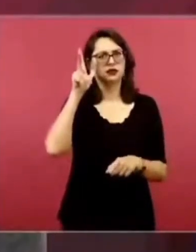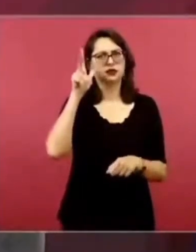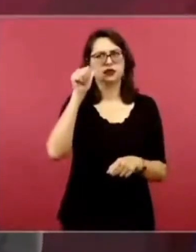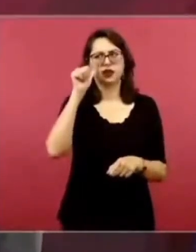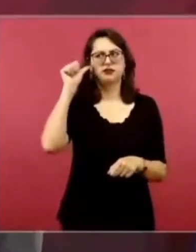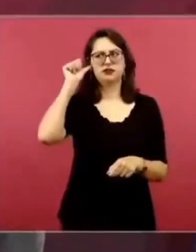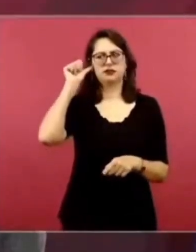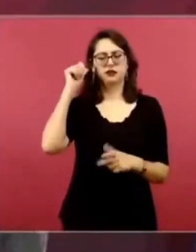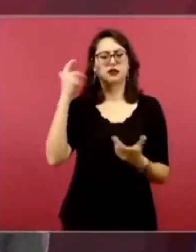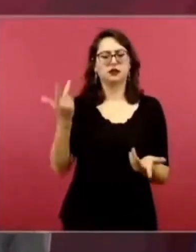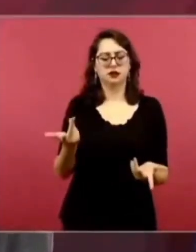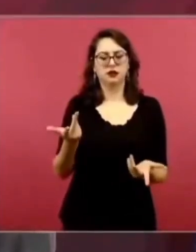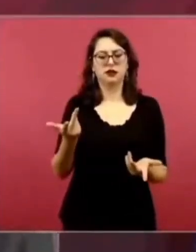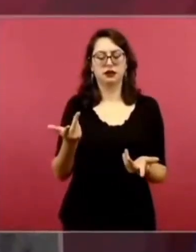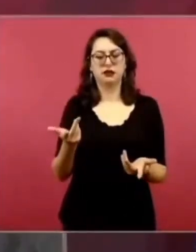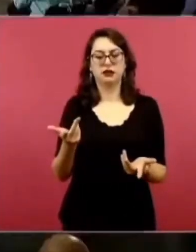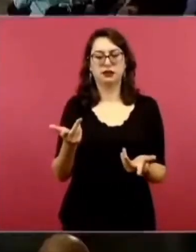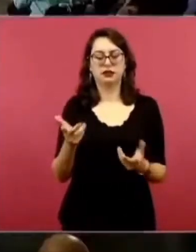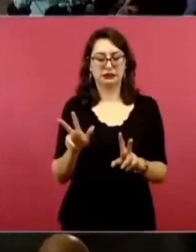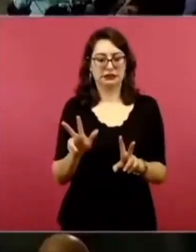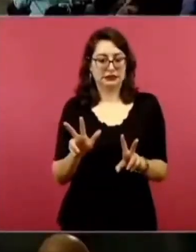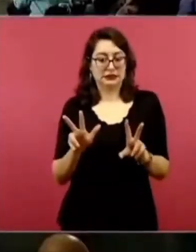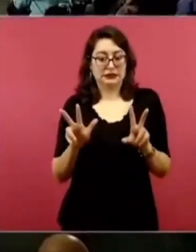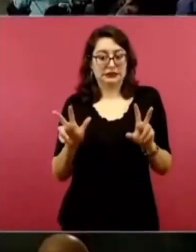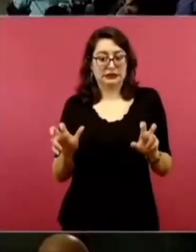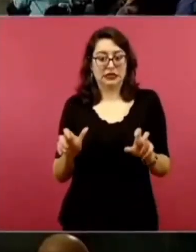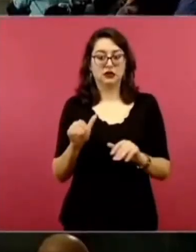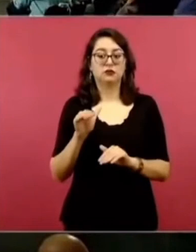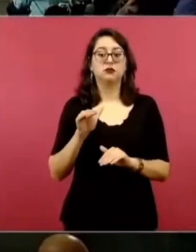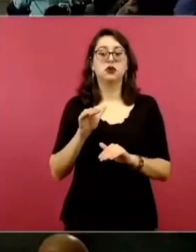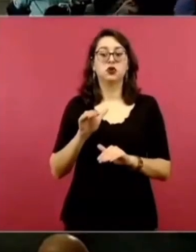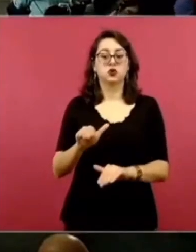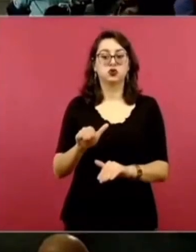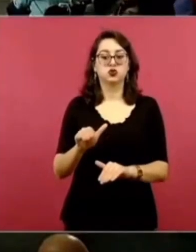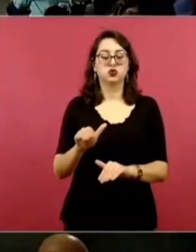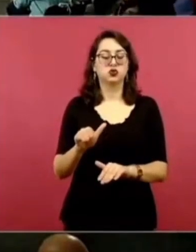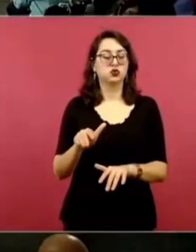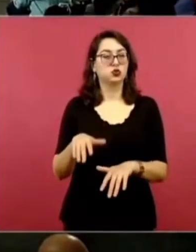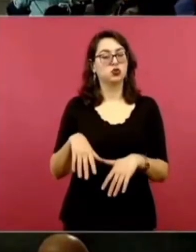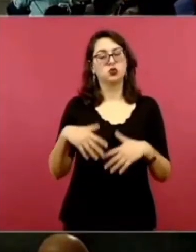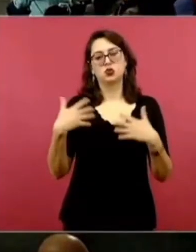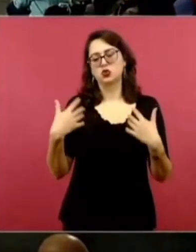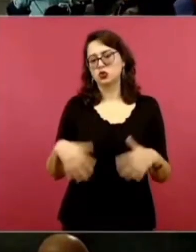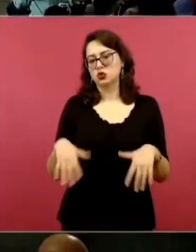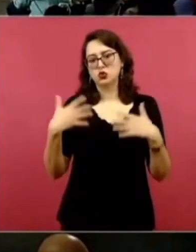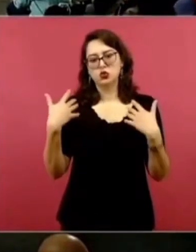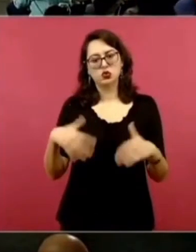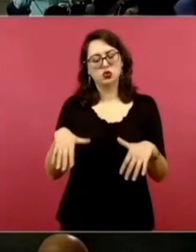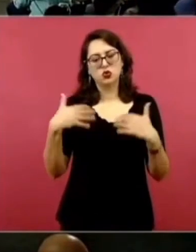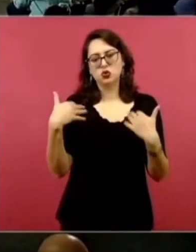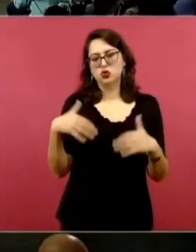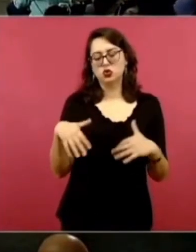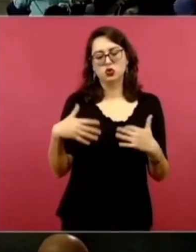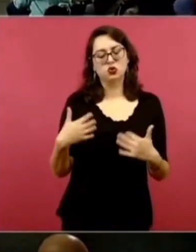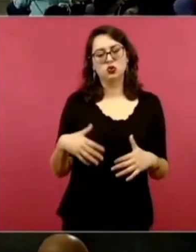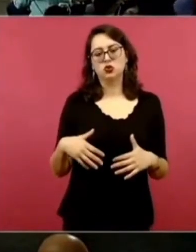dejaron una herencia de